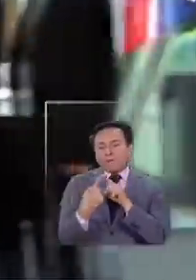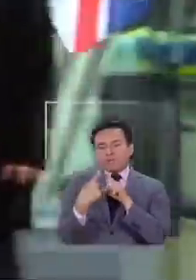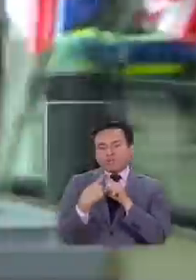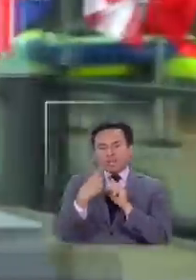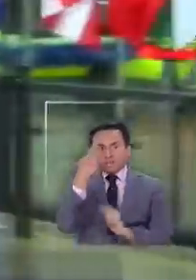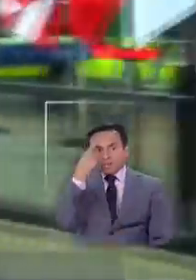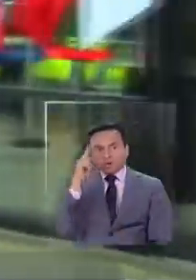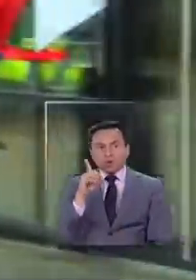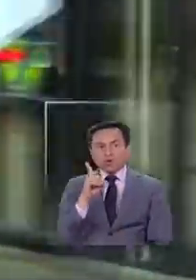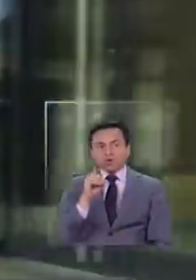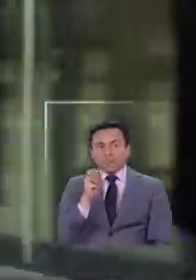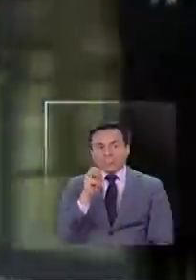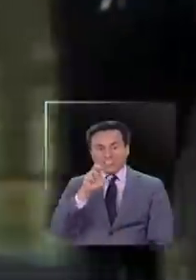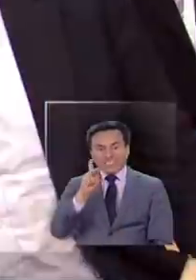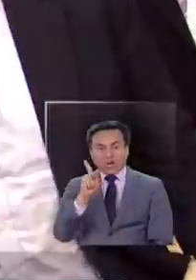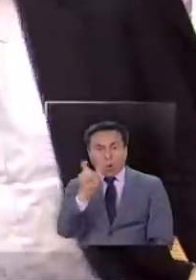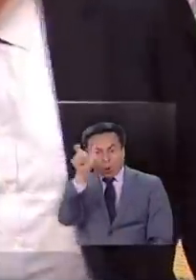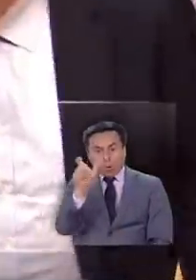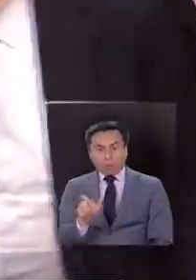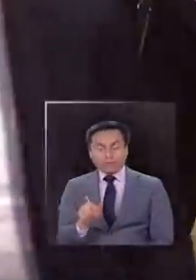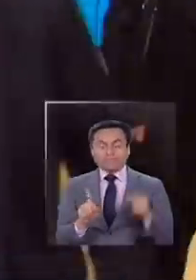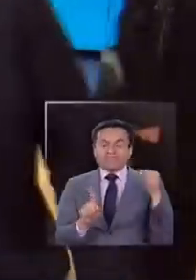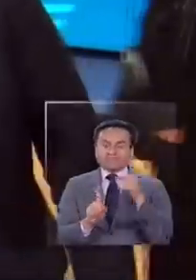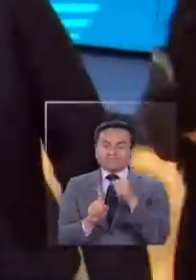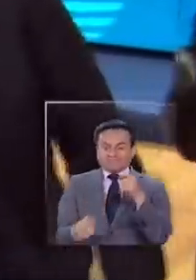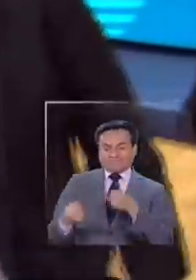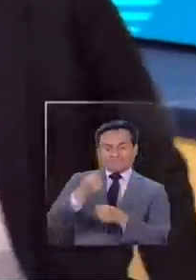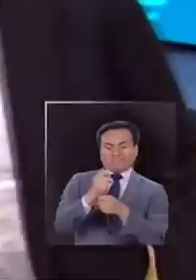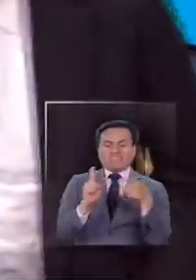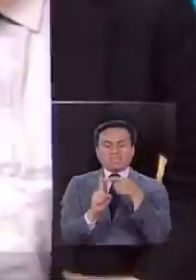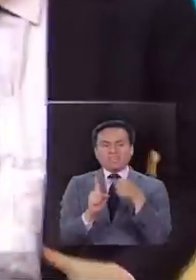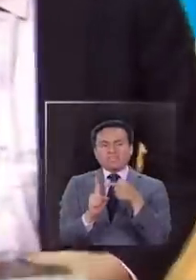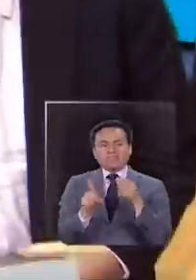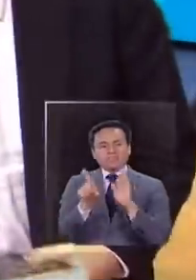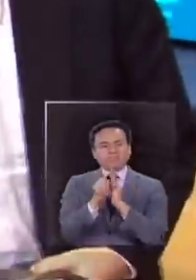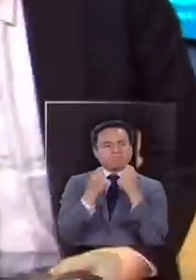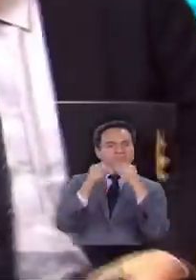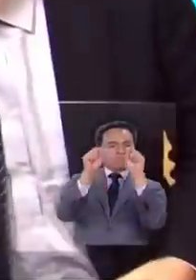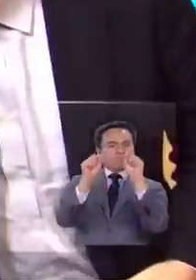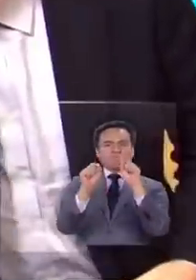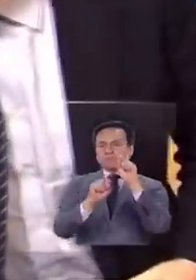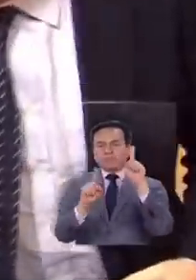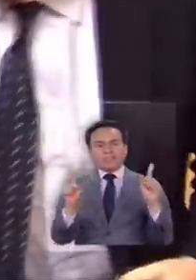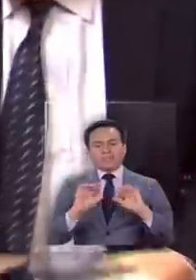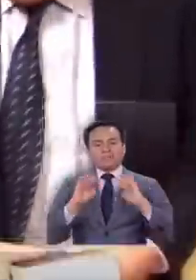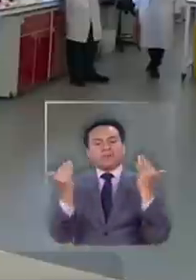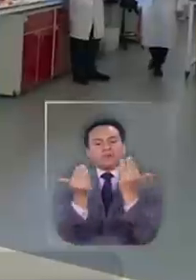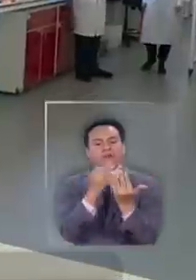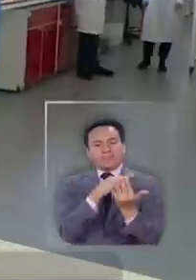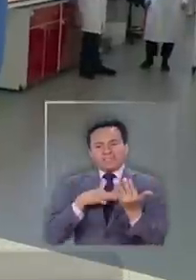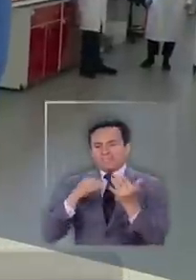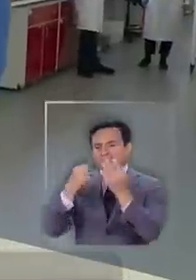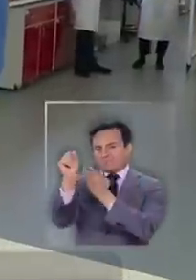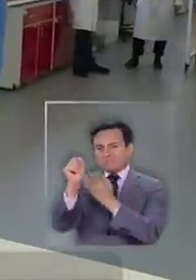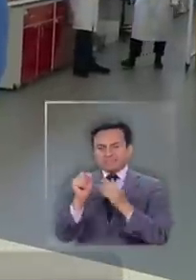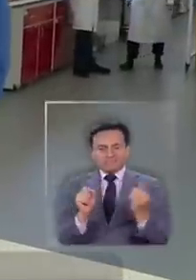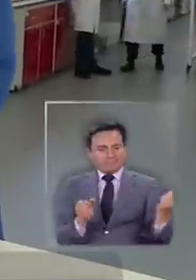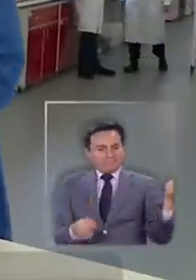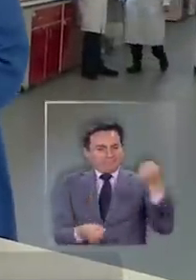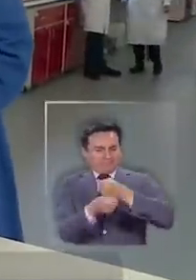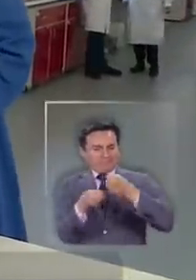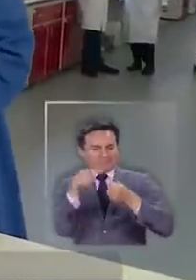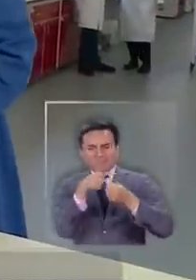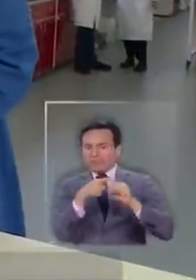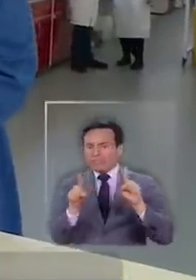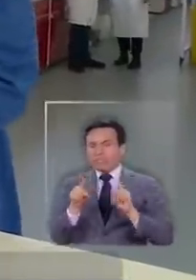Pero Dominic Raab, de cierta manera, no tiene tanta legitimidad como el resto de los miembros del gabinete que habitualmente son